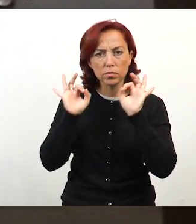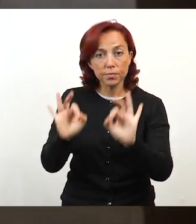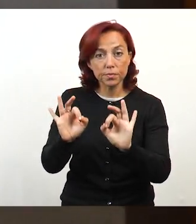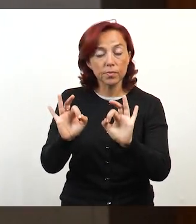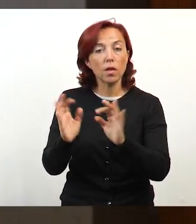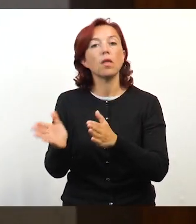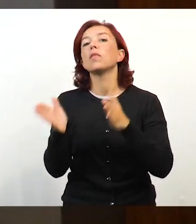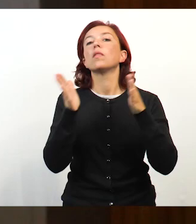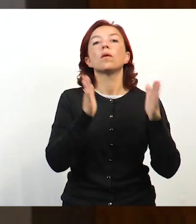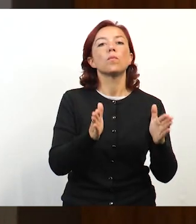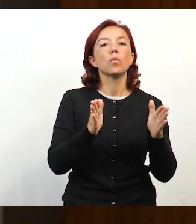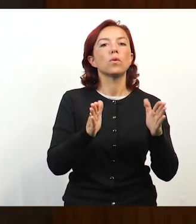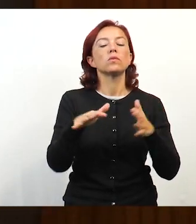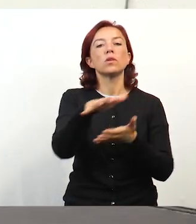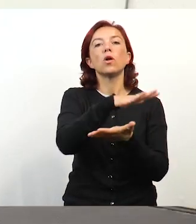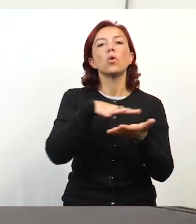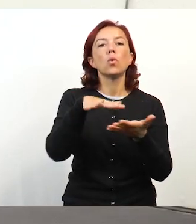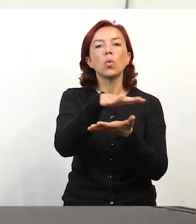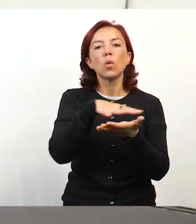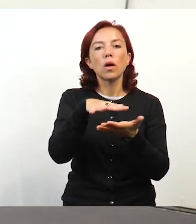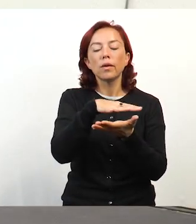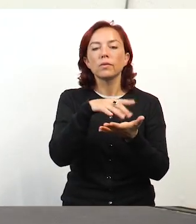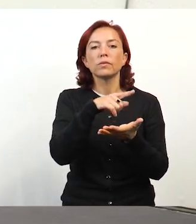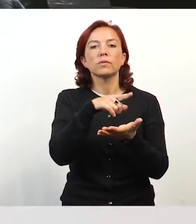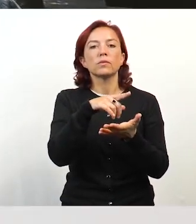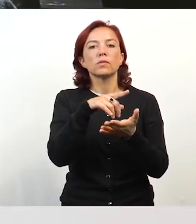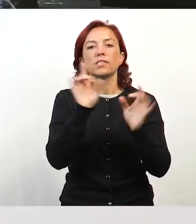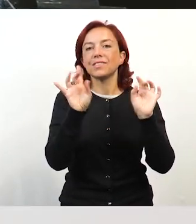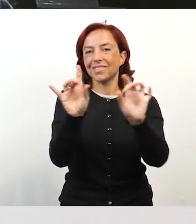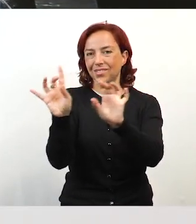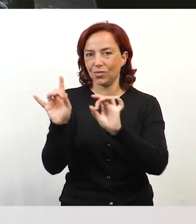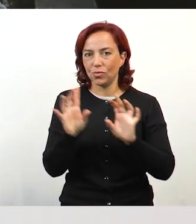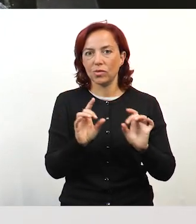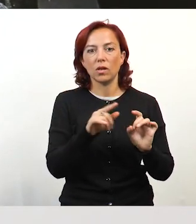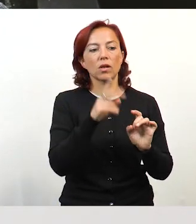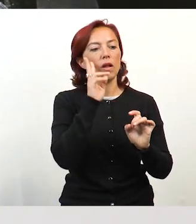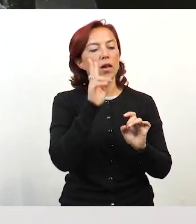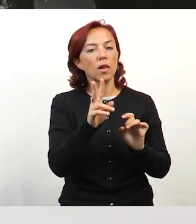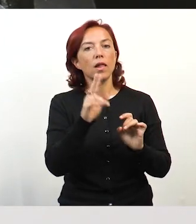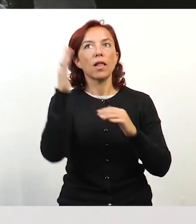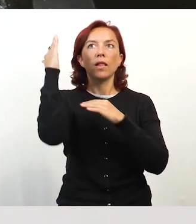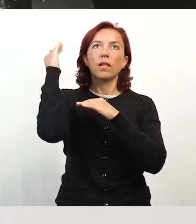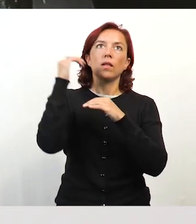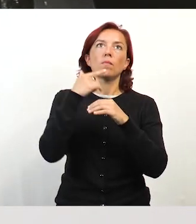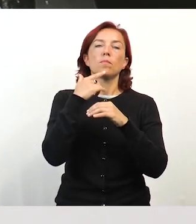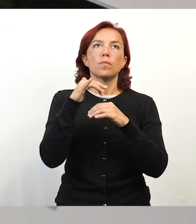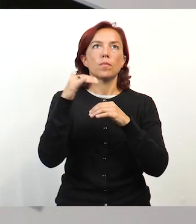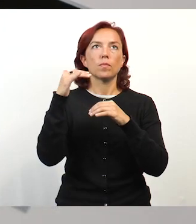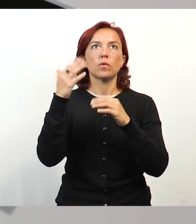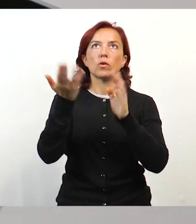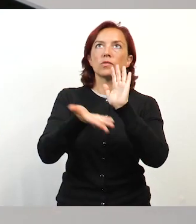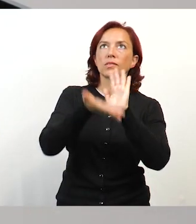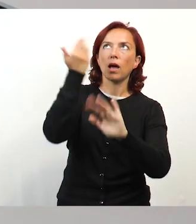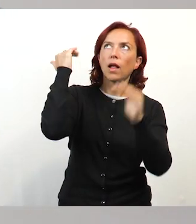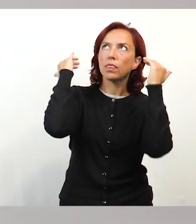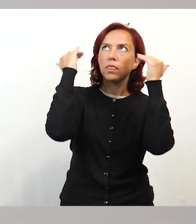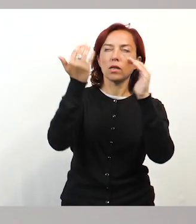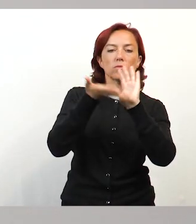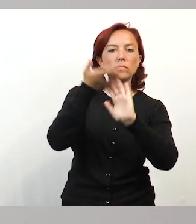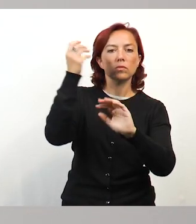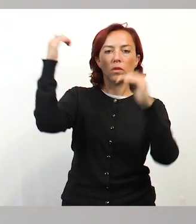vamos por la parte de lo que son las áreas verdes, que consiste en desmontar parte del techo para darle más